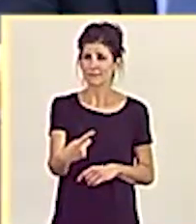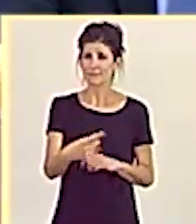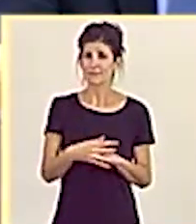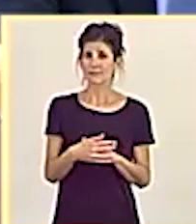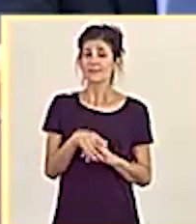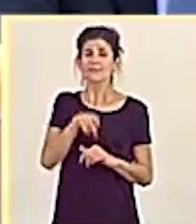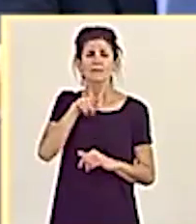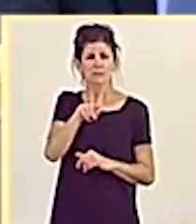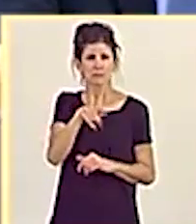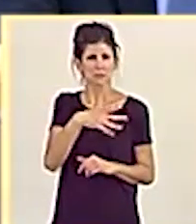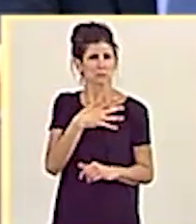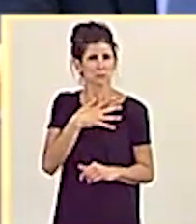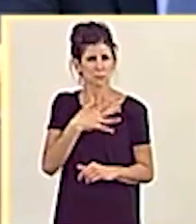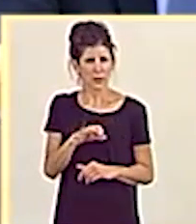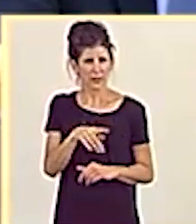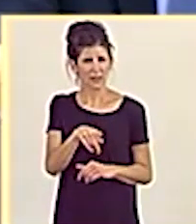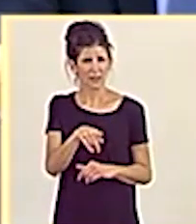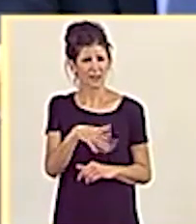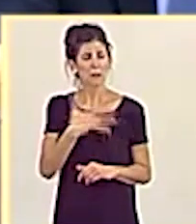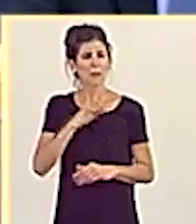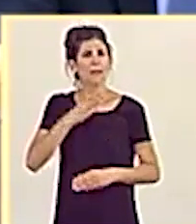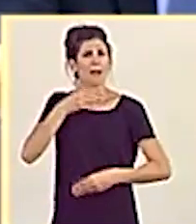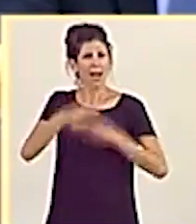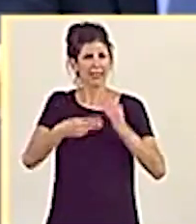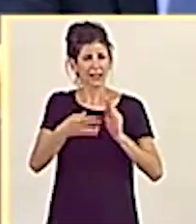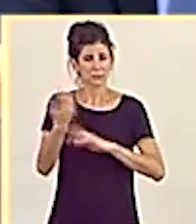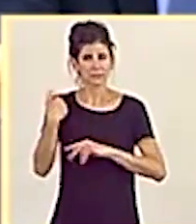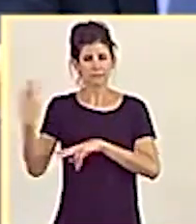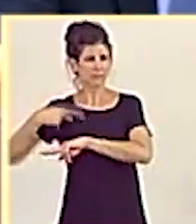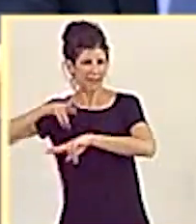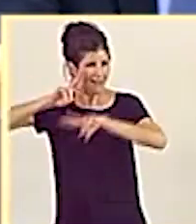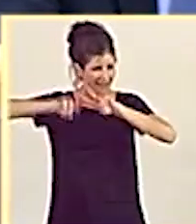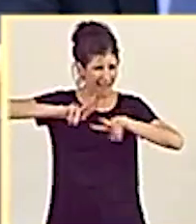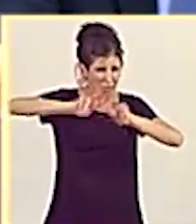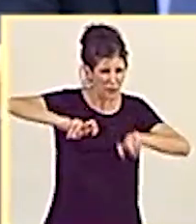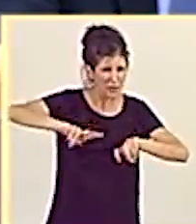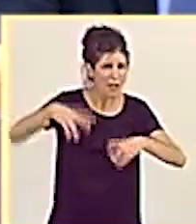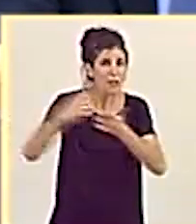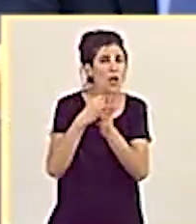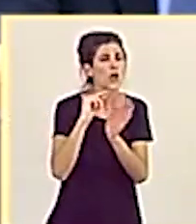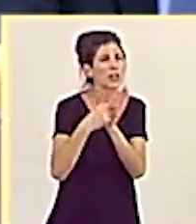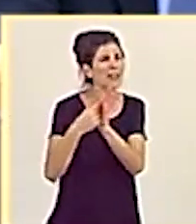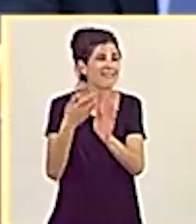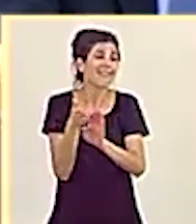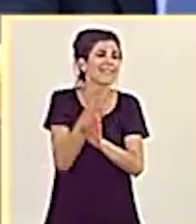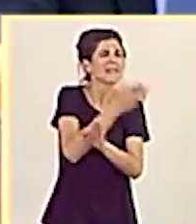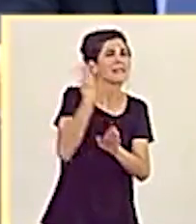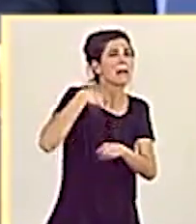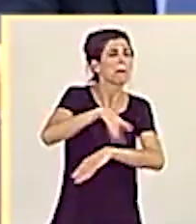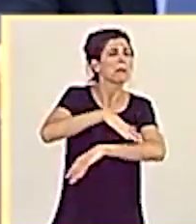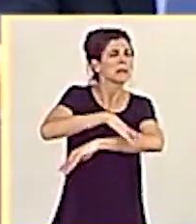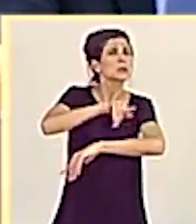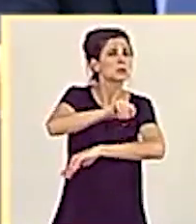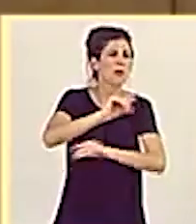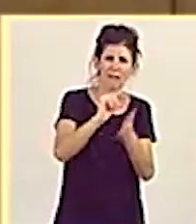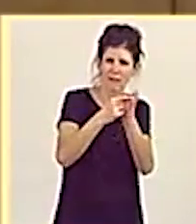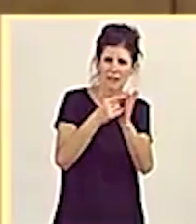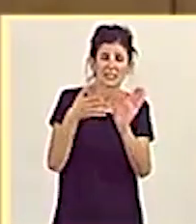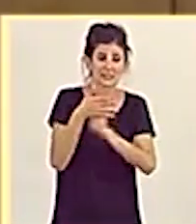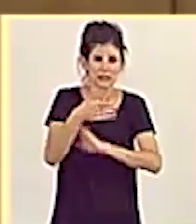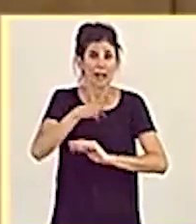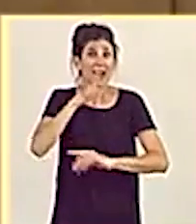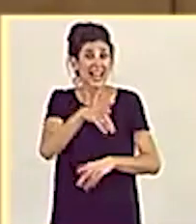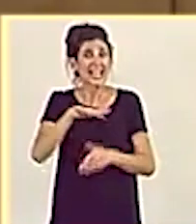¿es usted capaz de hacer una auditoría de todos los contratos que ha firmado su ministerio, no durante